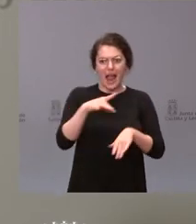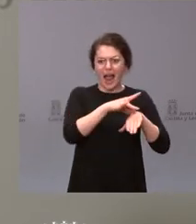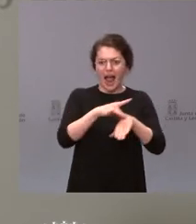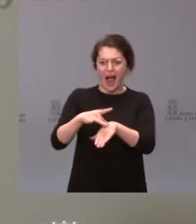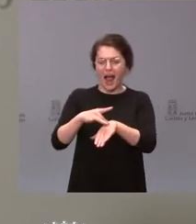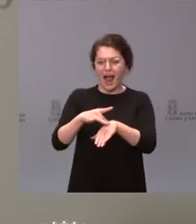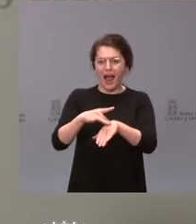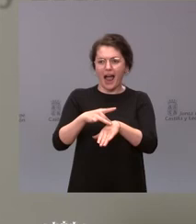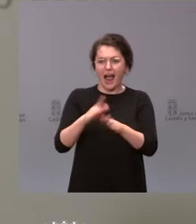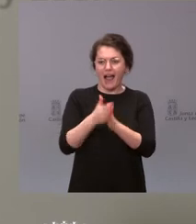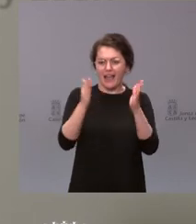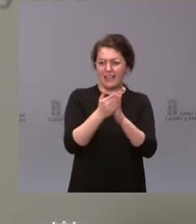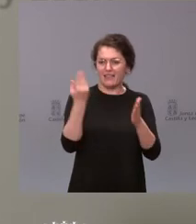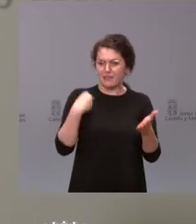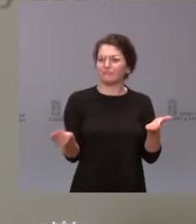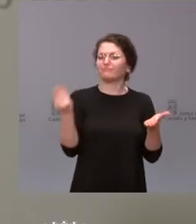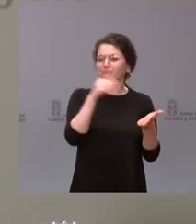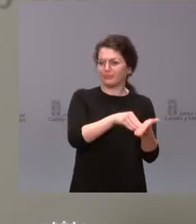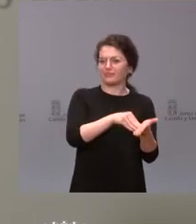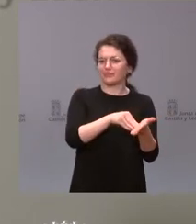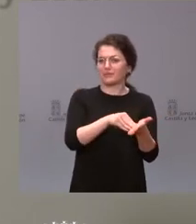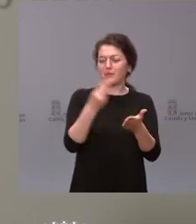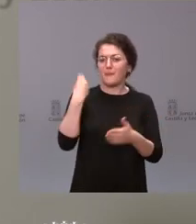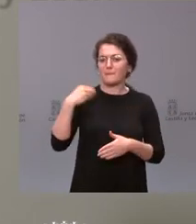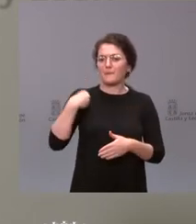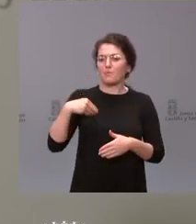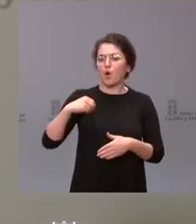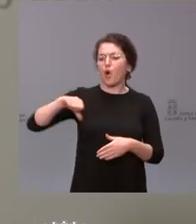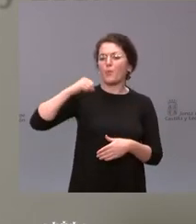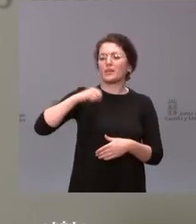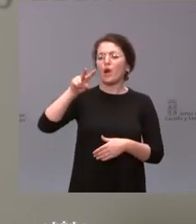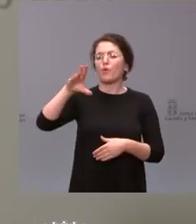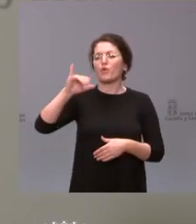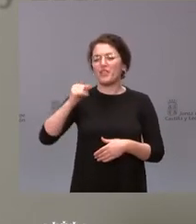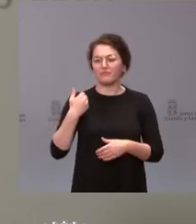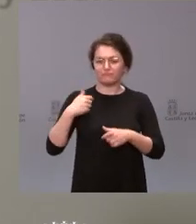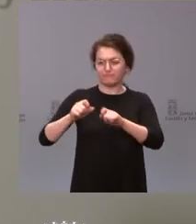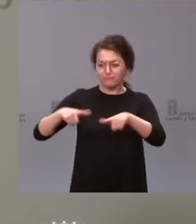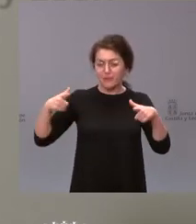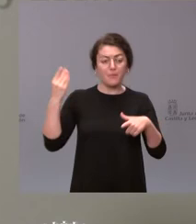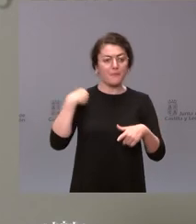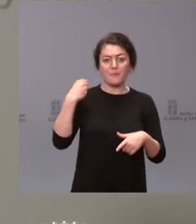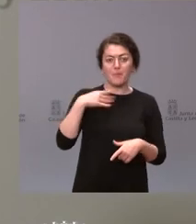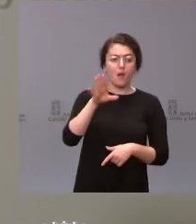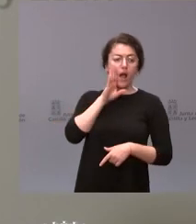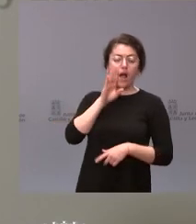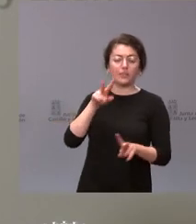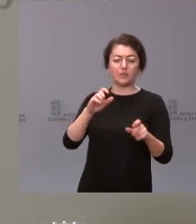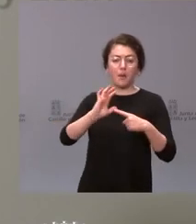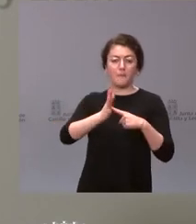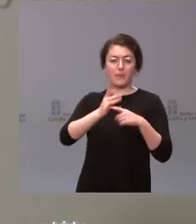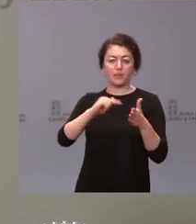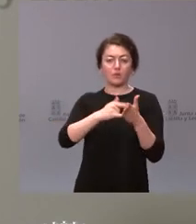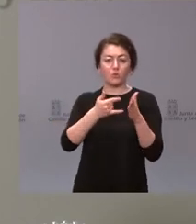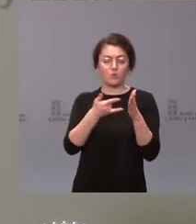a cabo la ampliación de la UCI de León, como le estamos haciendo con la ampliación del parque tecnológico, a la que me hacía referencia también